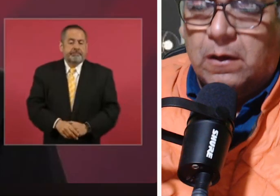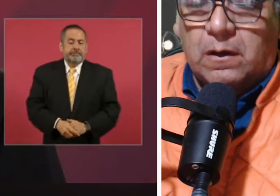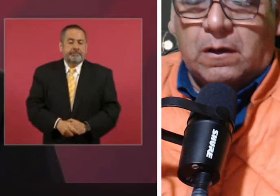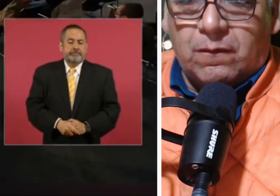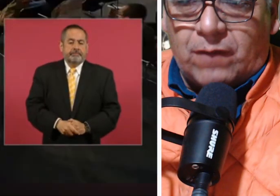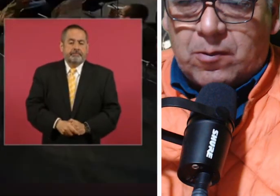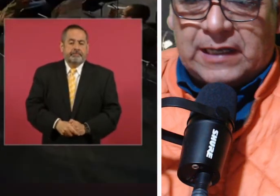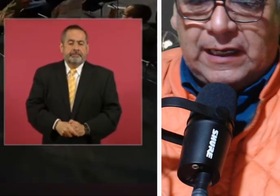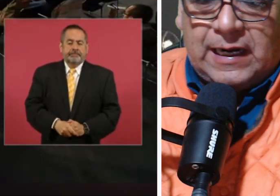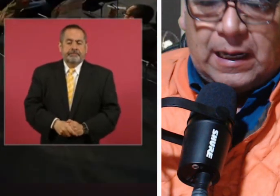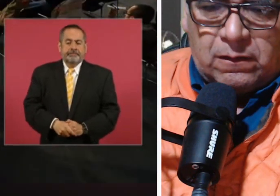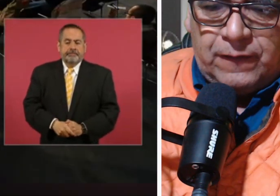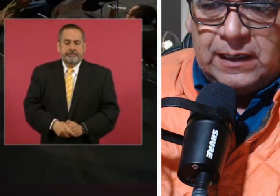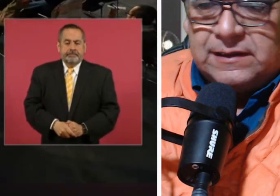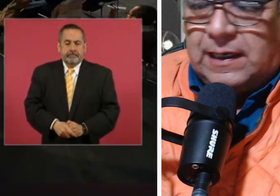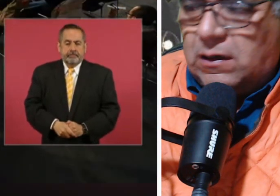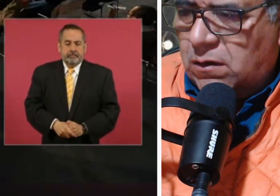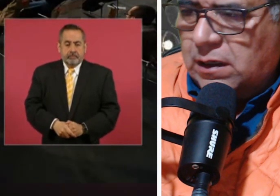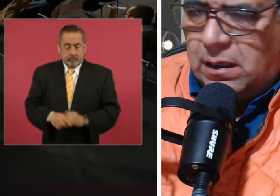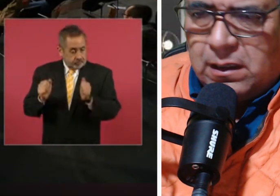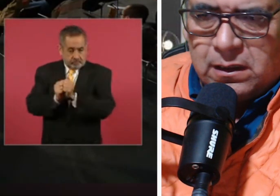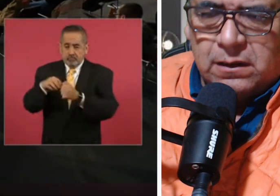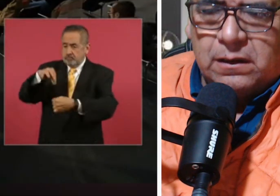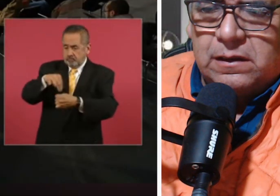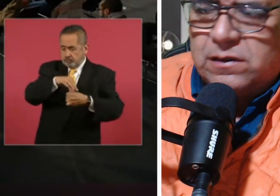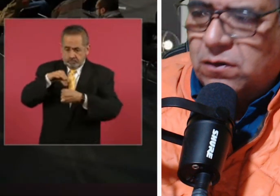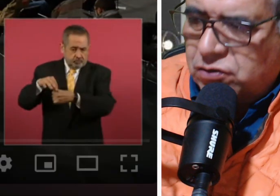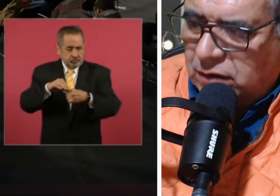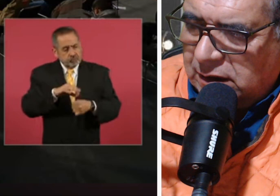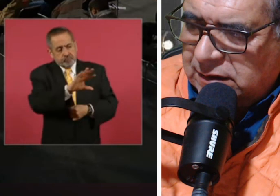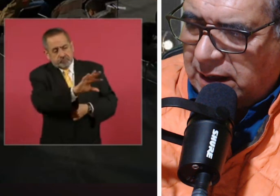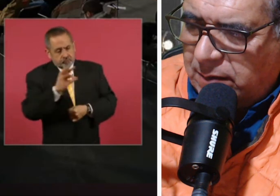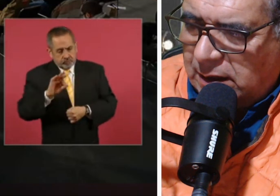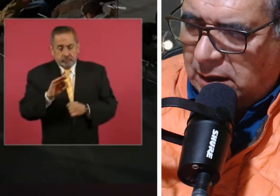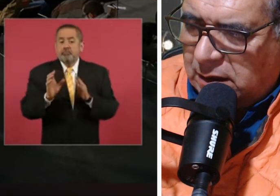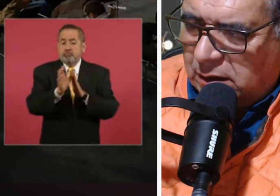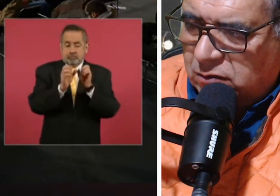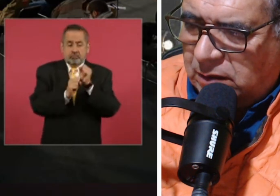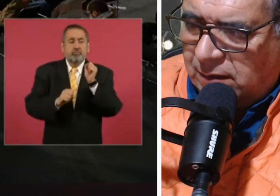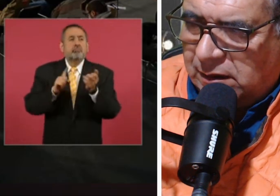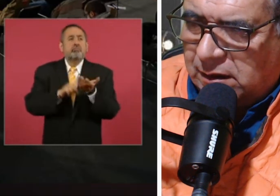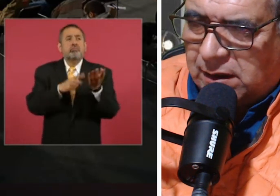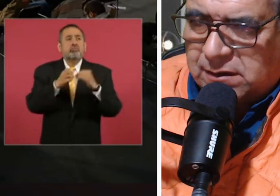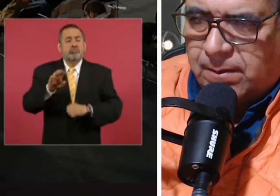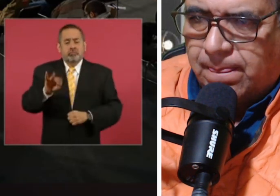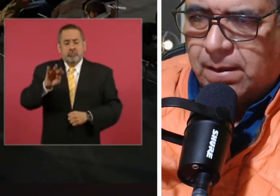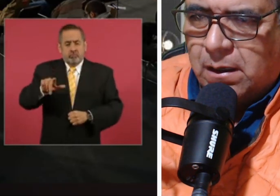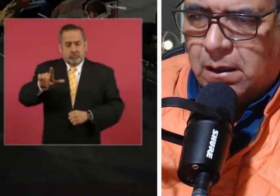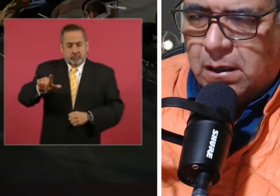Vamos a ir a la conferencia hoy, 18 de diciembre del 2023.